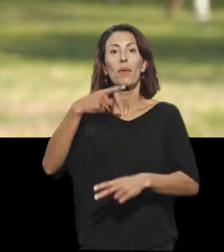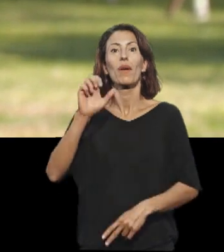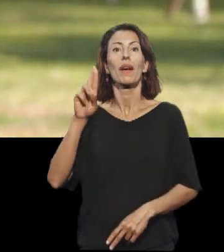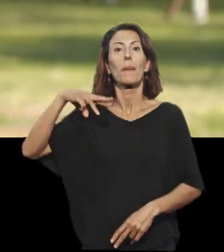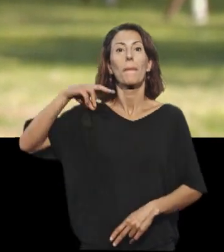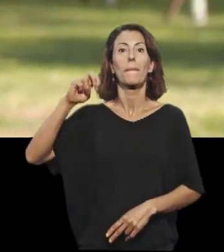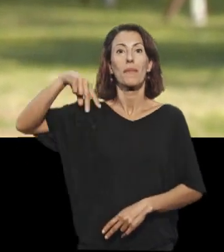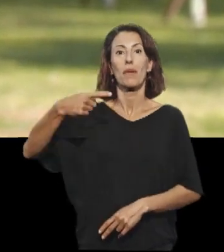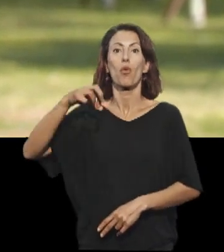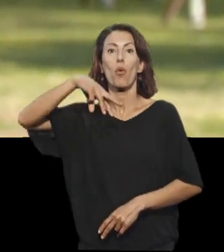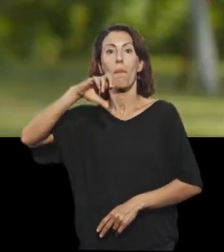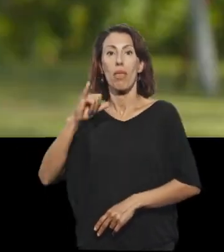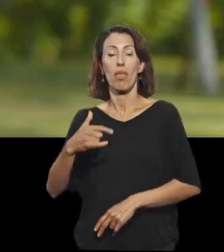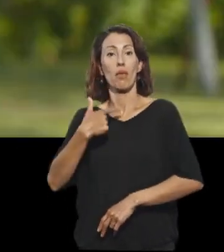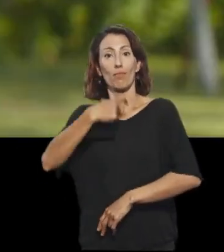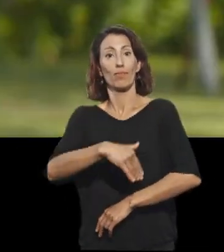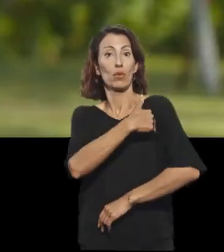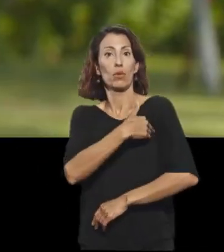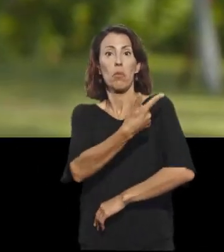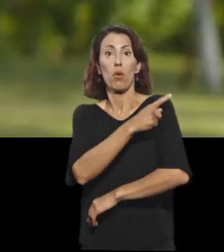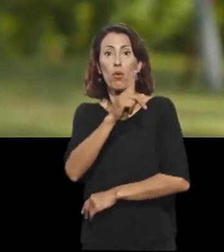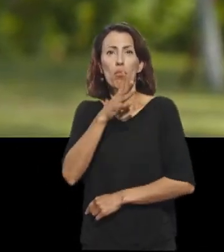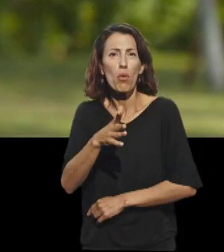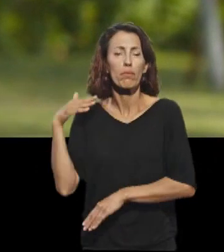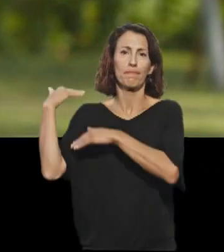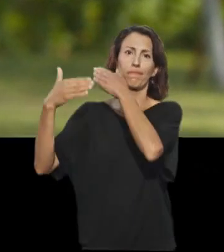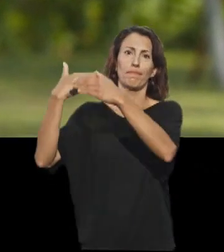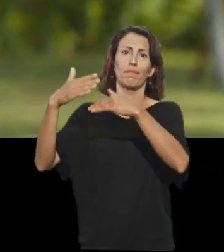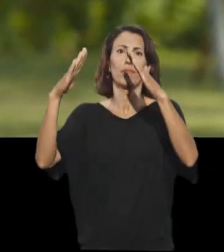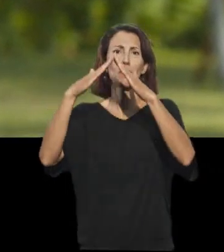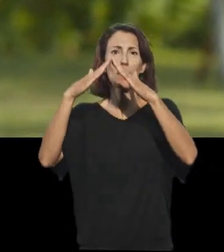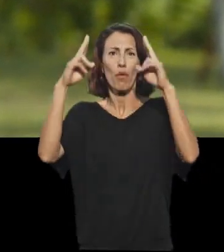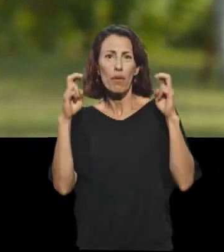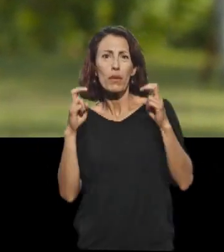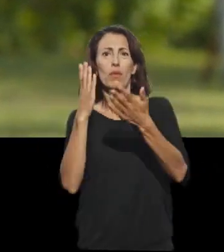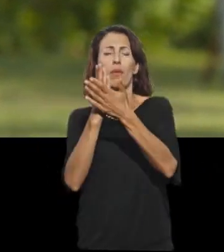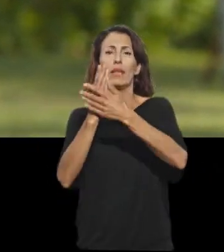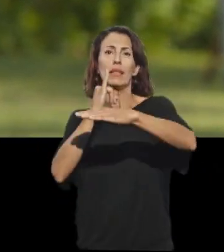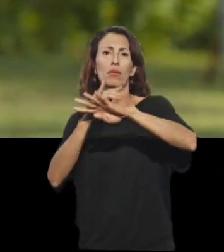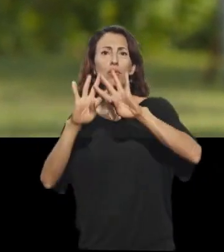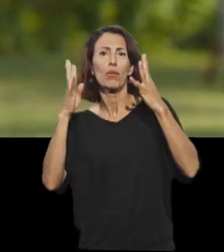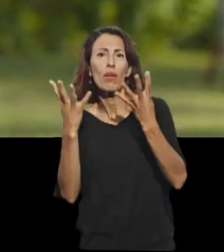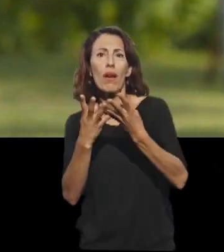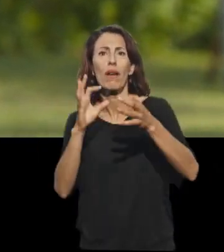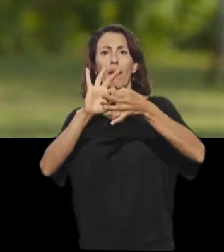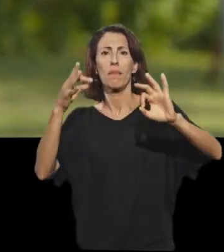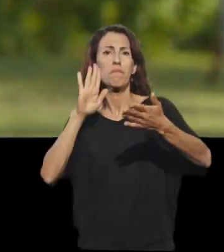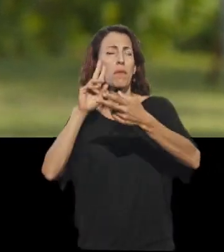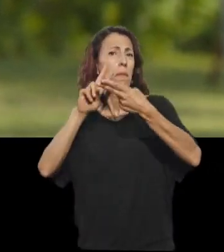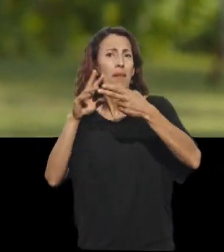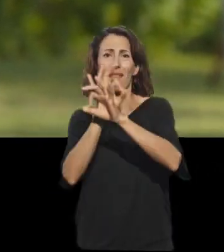Me llamo Germán Gómez y soy estudiante. ¿Cómo no nos vamos a vacunar? Después de todo el confinamiento y las clases de inicio online, de no ver a mis amigos.